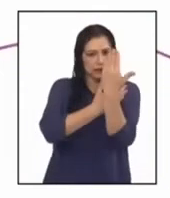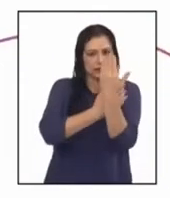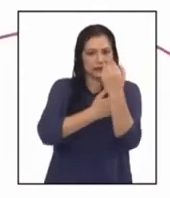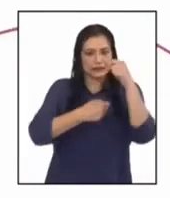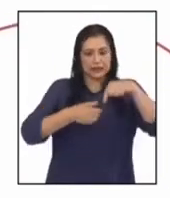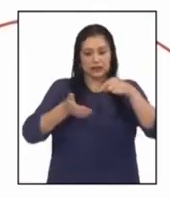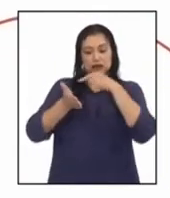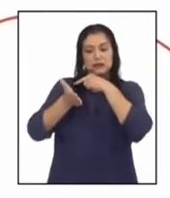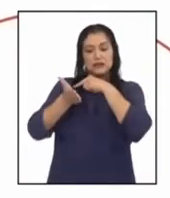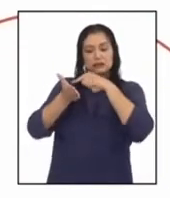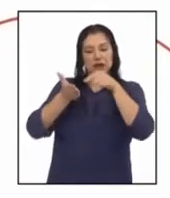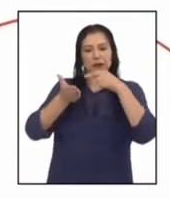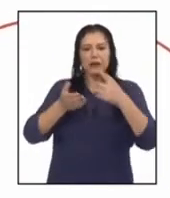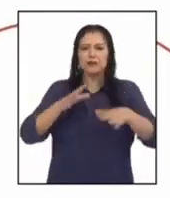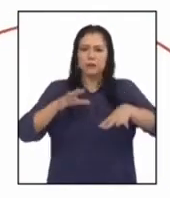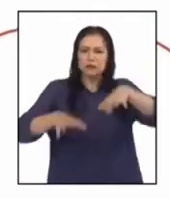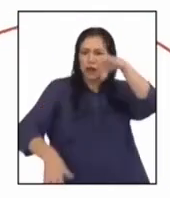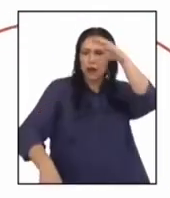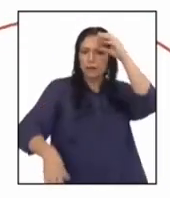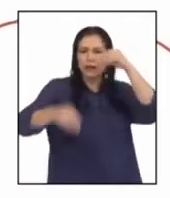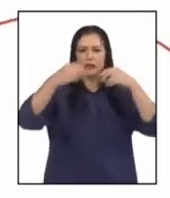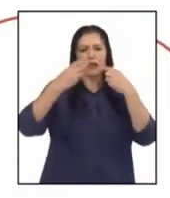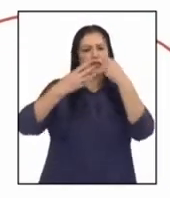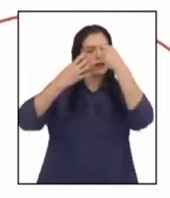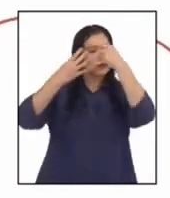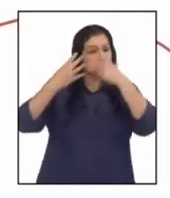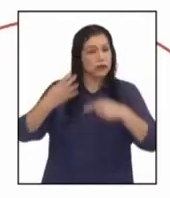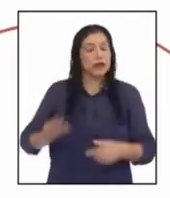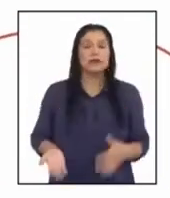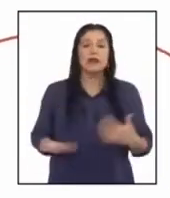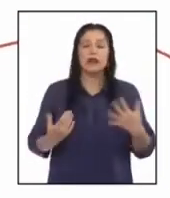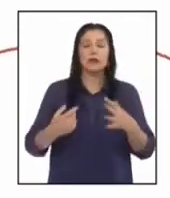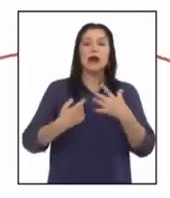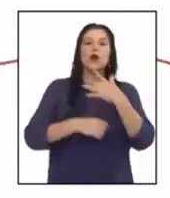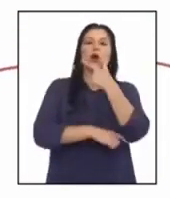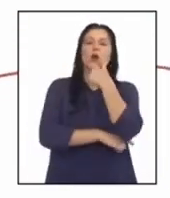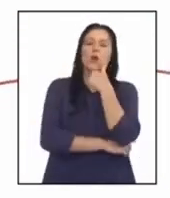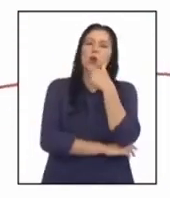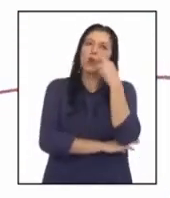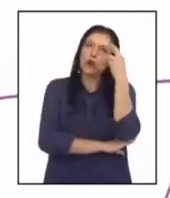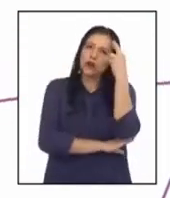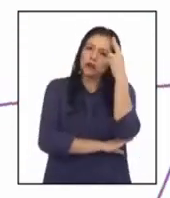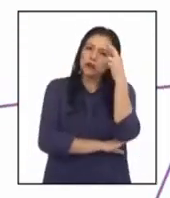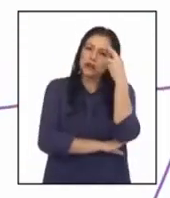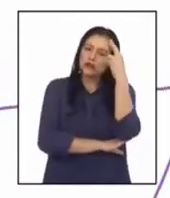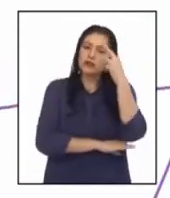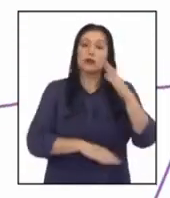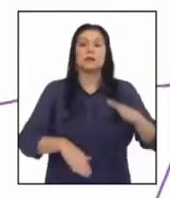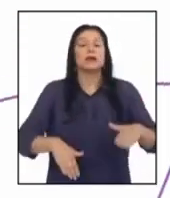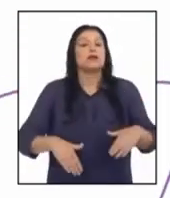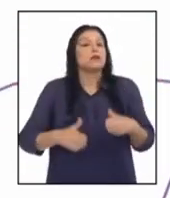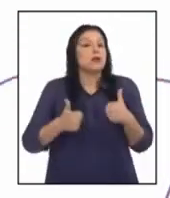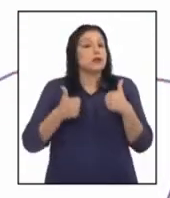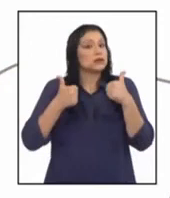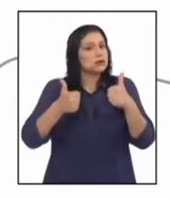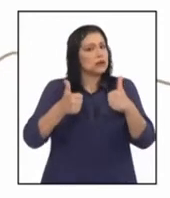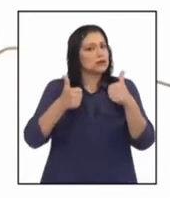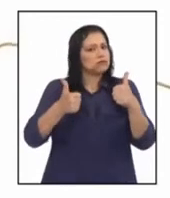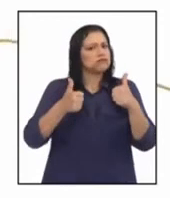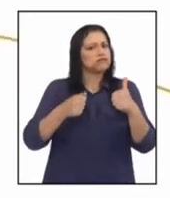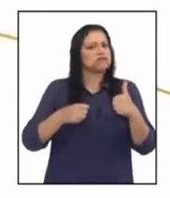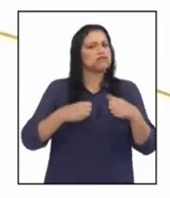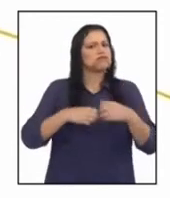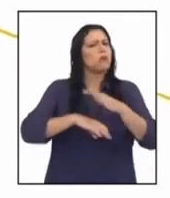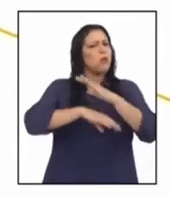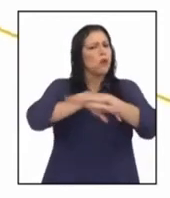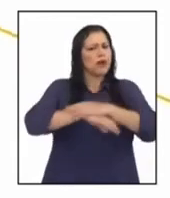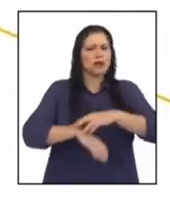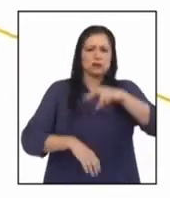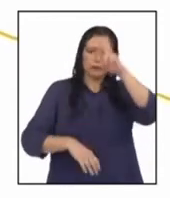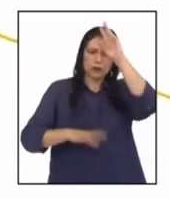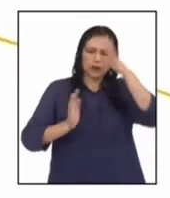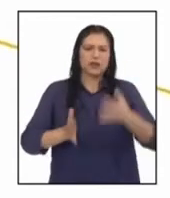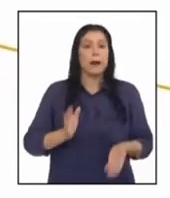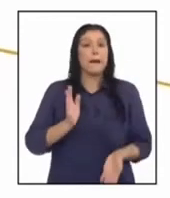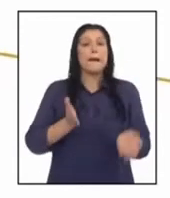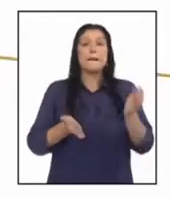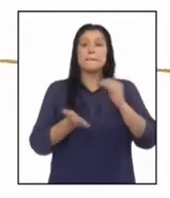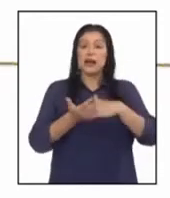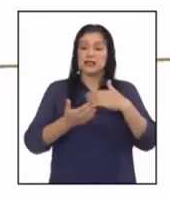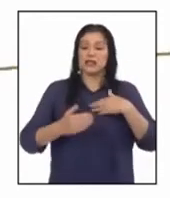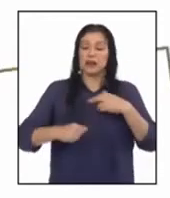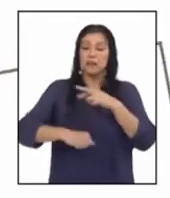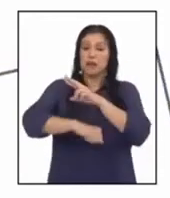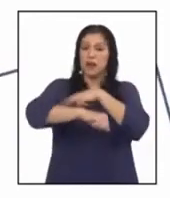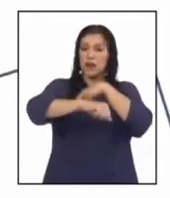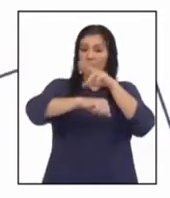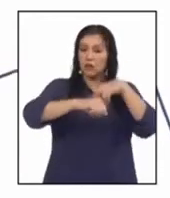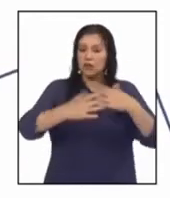Esta semana venimos aprendiendo muchas cosas que nos llaman a la reflexión para ser buenos ciudadanos. Más aún en mi región, en la que